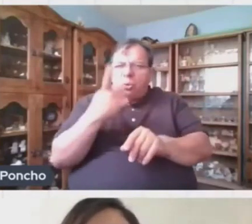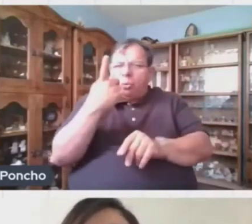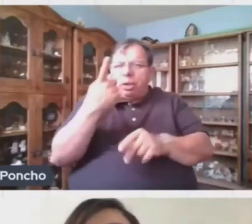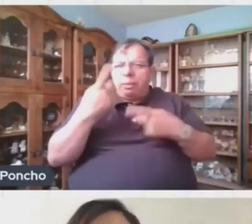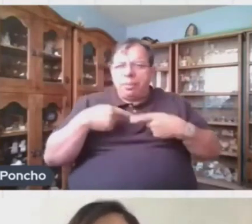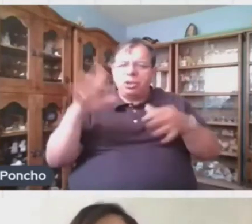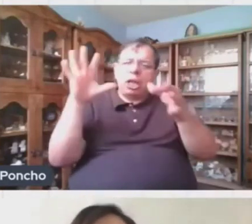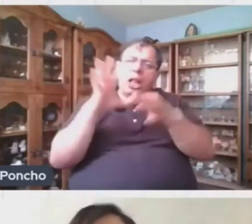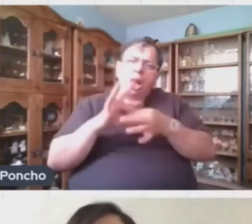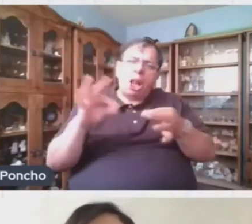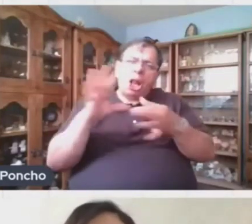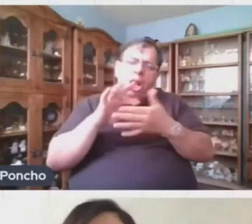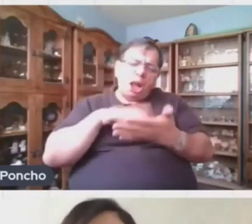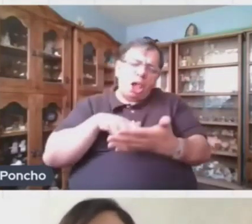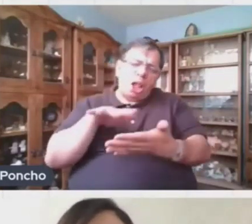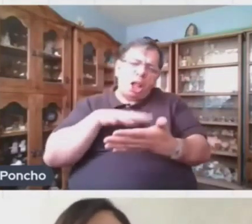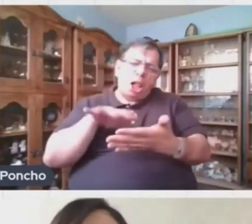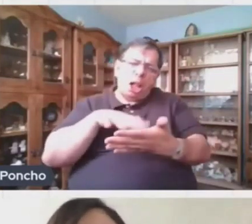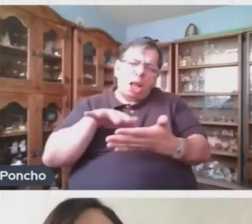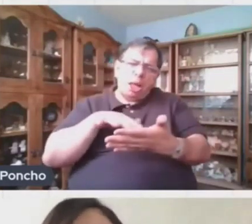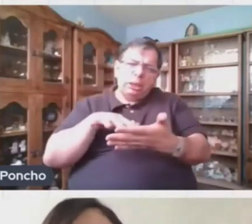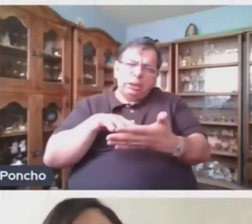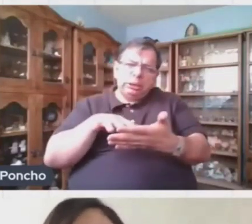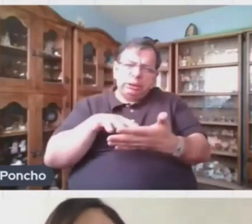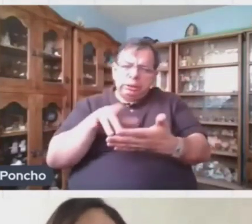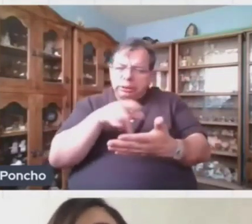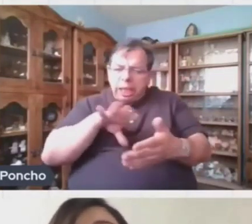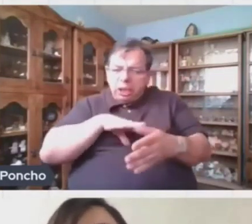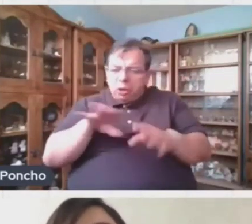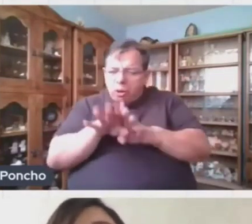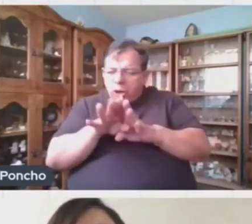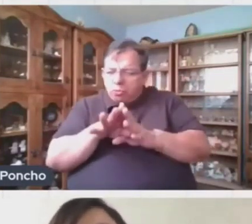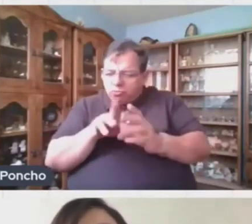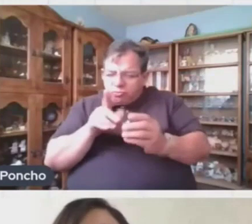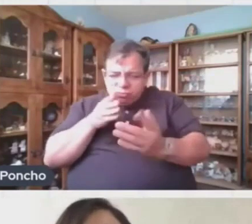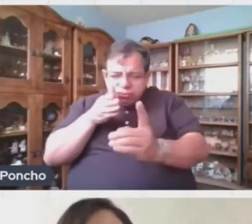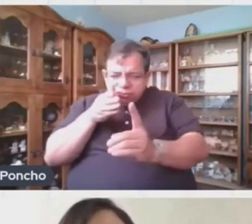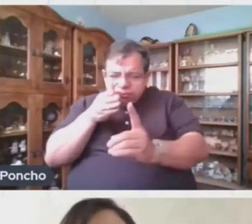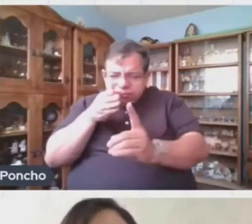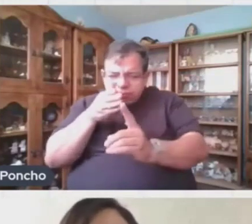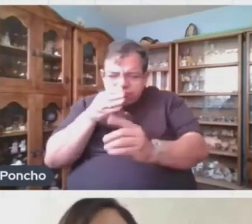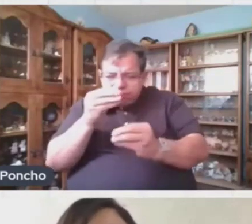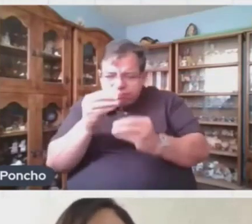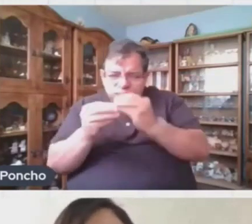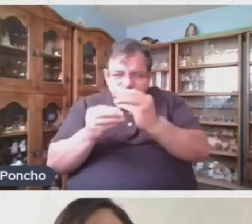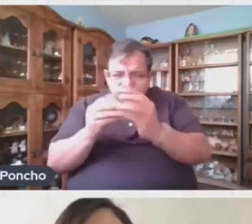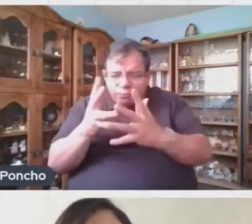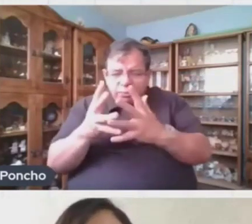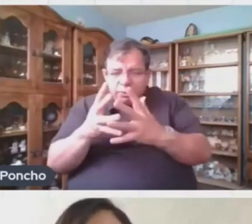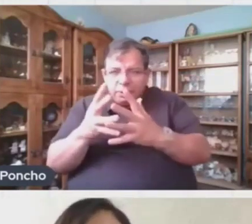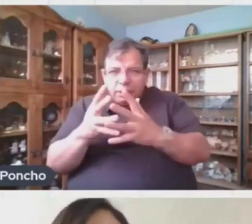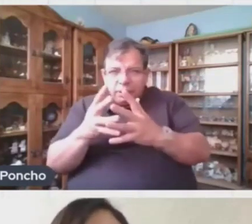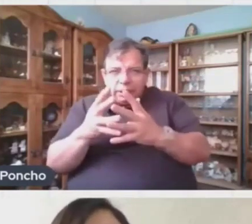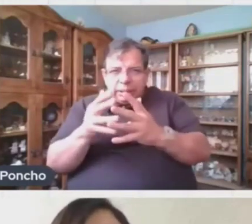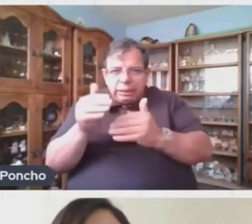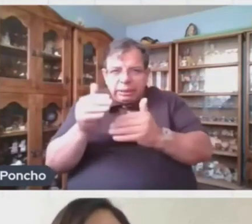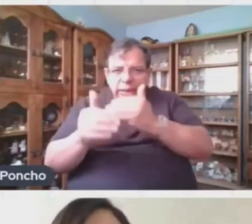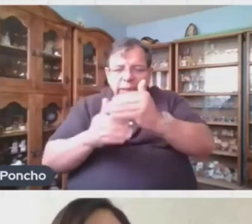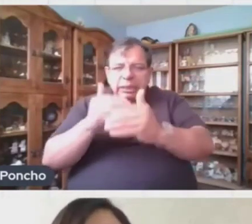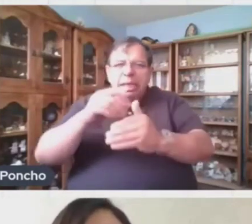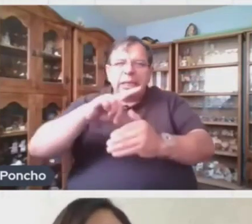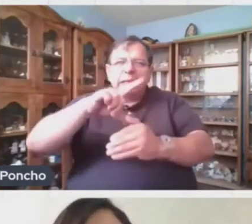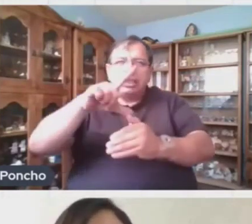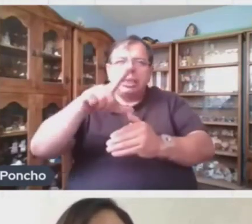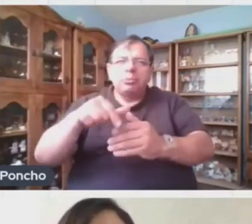Que lo lleva A desarrollar Un conflicto central Los cuales Conducen A un desarrollo Final